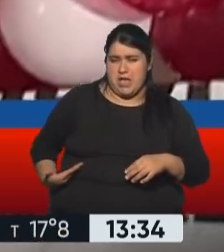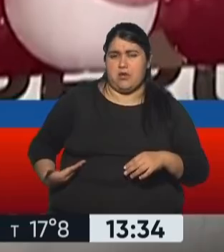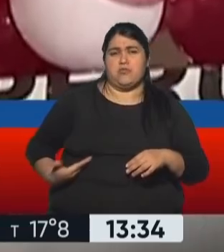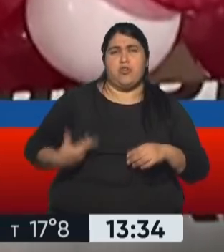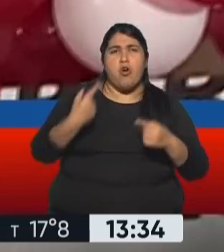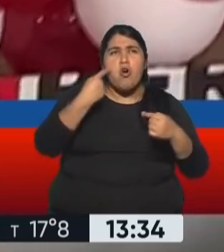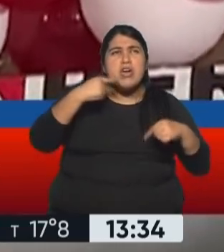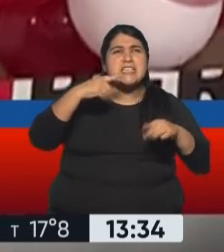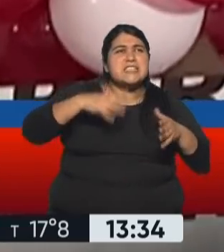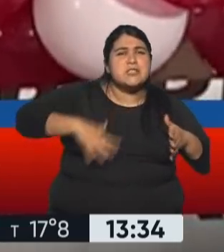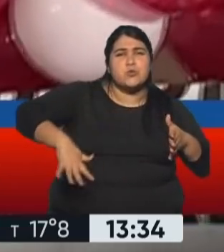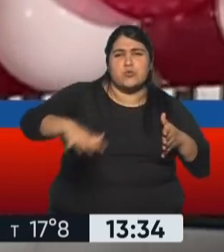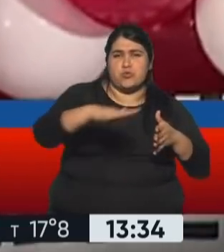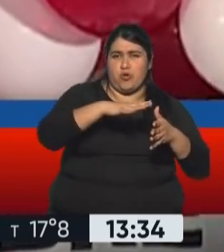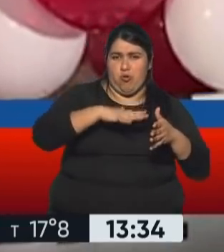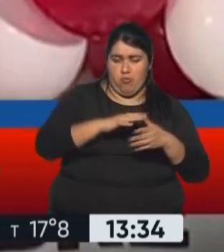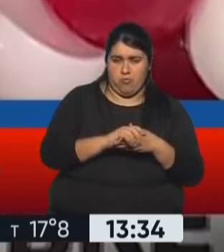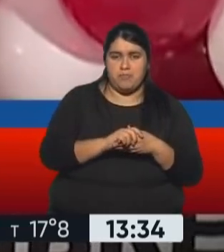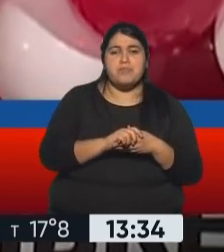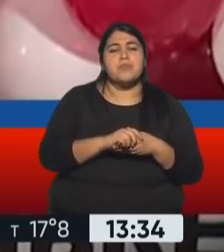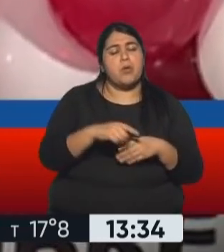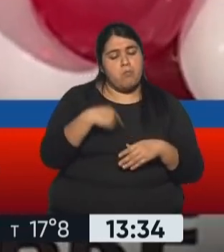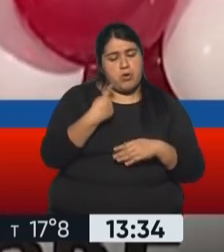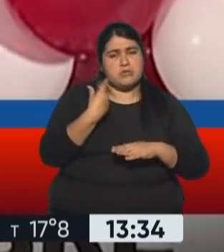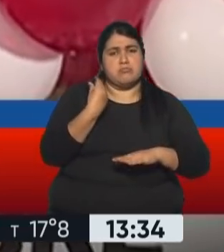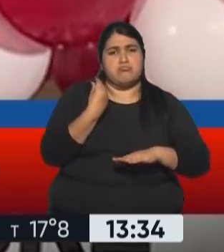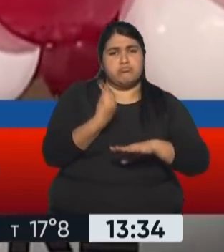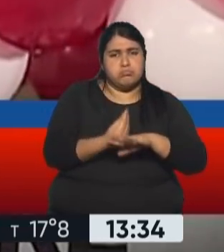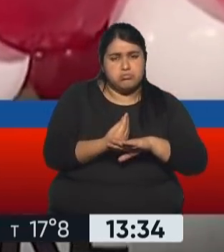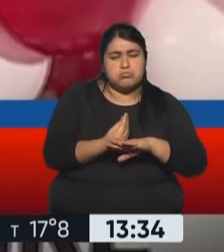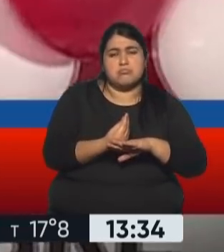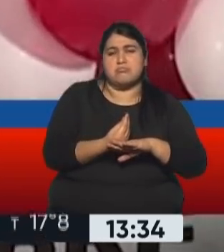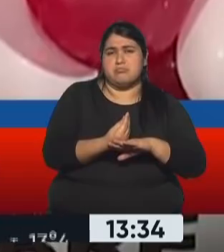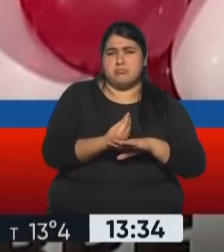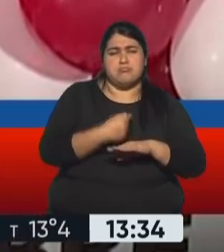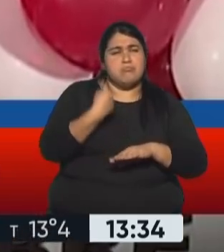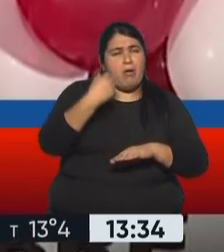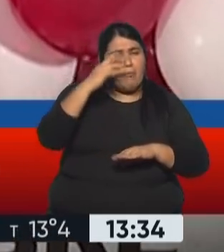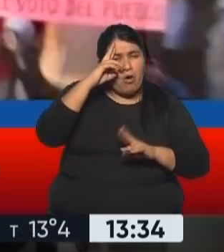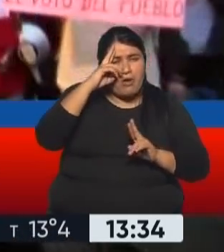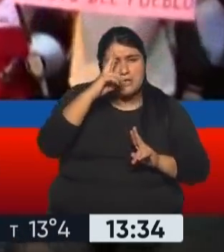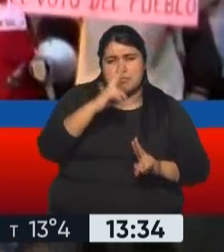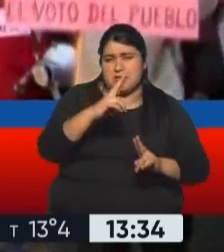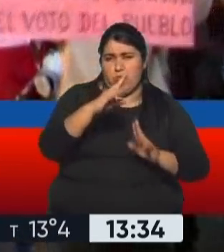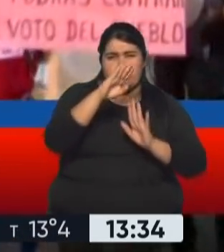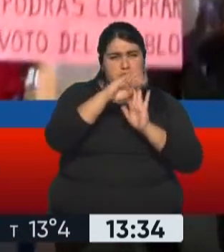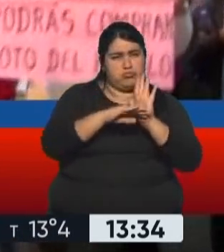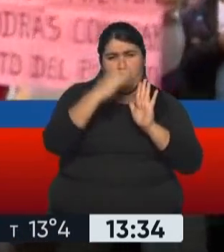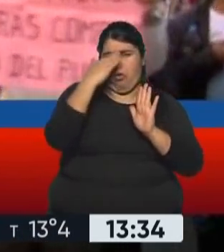institucionalidad peruana y por eso estamos acá, seramos respetuosos de esta constitución.